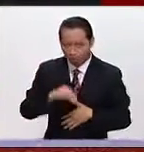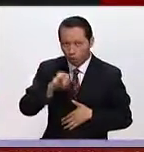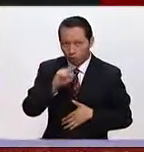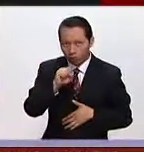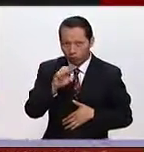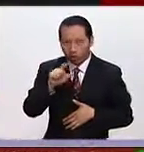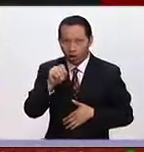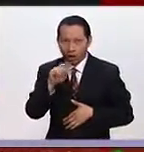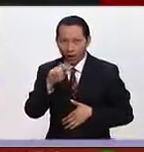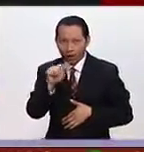López Zamorano. Muy bien, gracias. Buenos días.